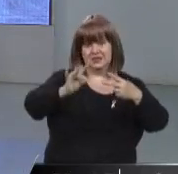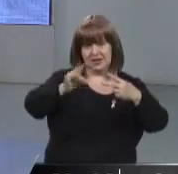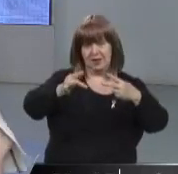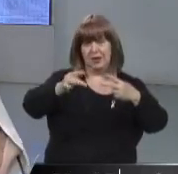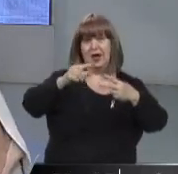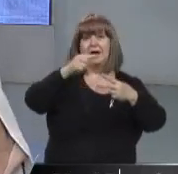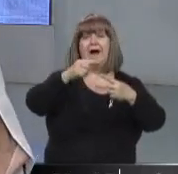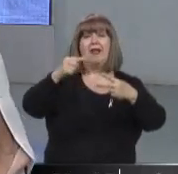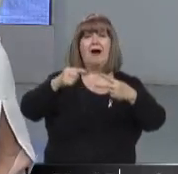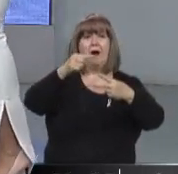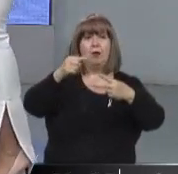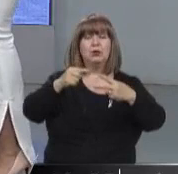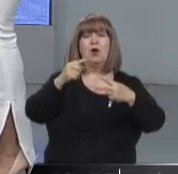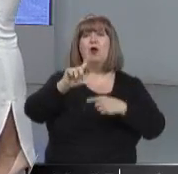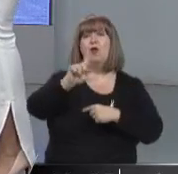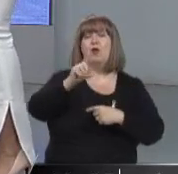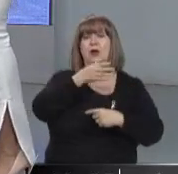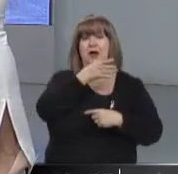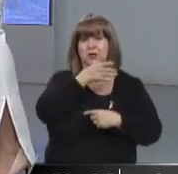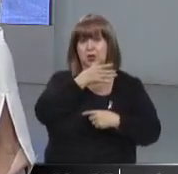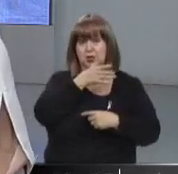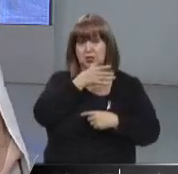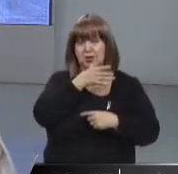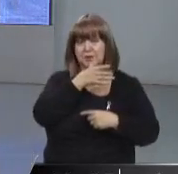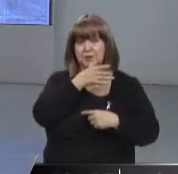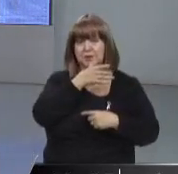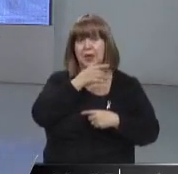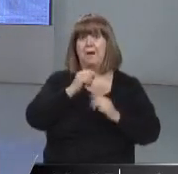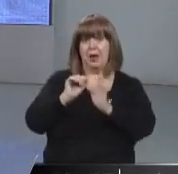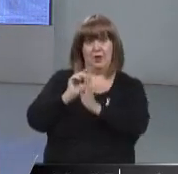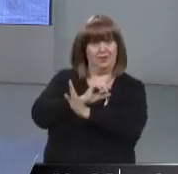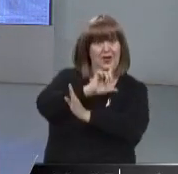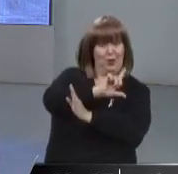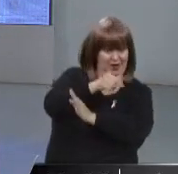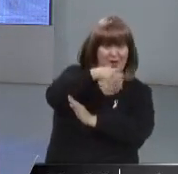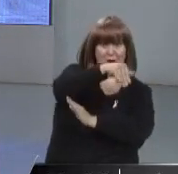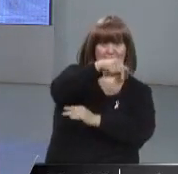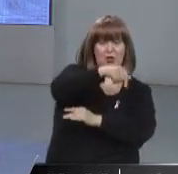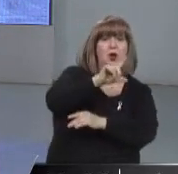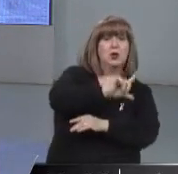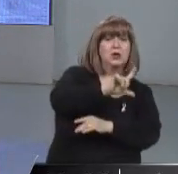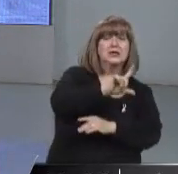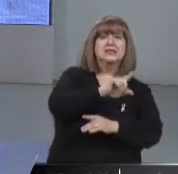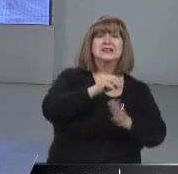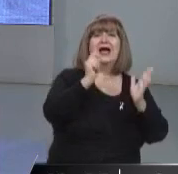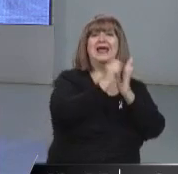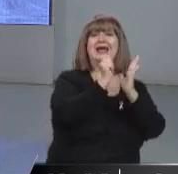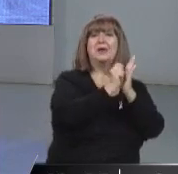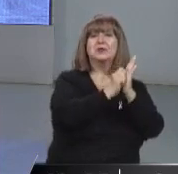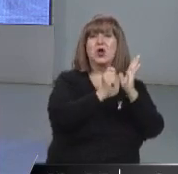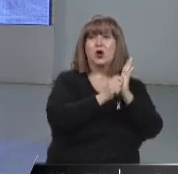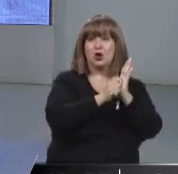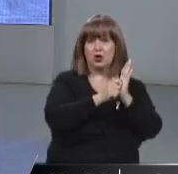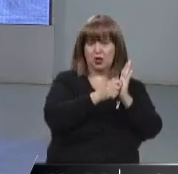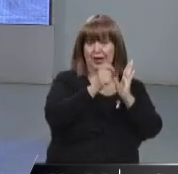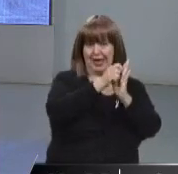Bueno, la primera cuota se va a pagar el lunes 14, pero desde el próximo lunes ya se va a abrir el padrón para poder